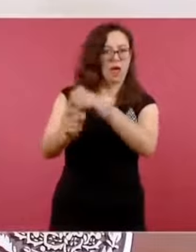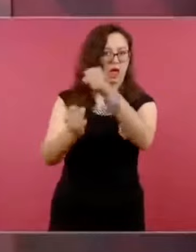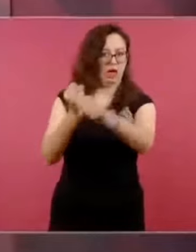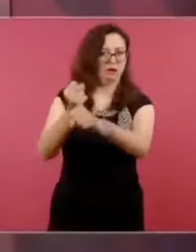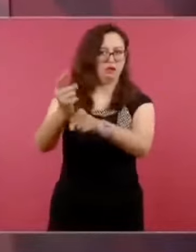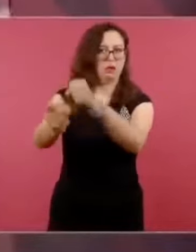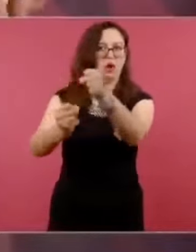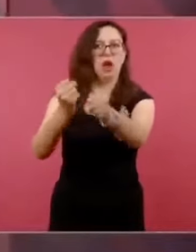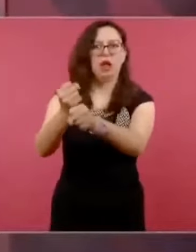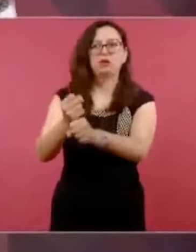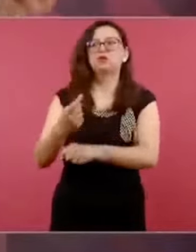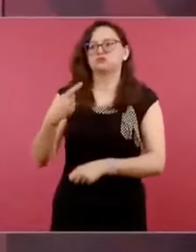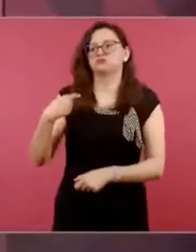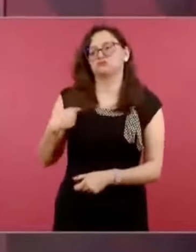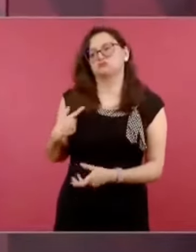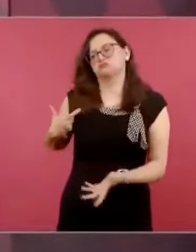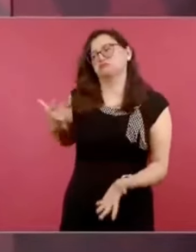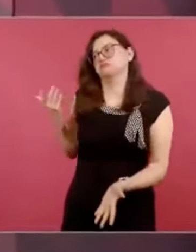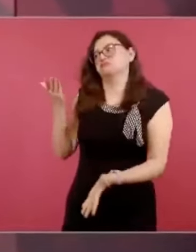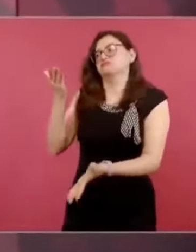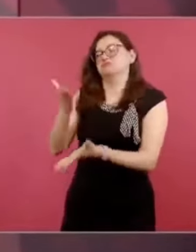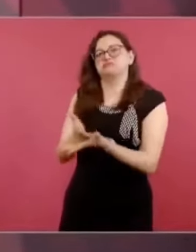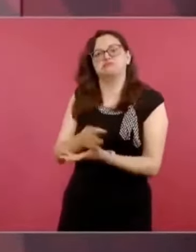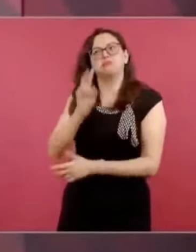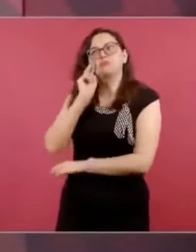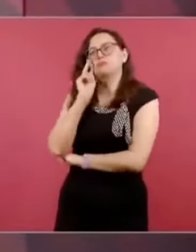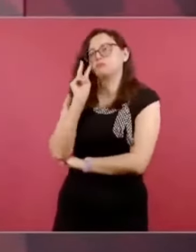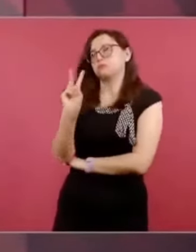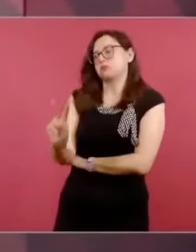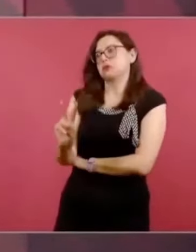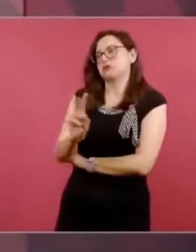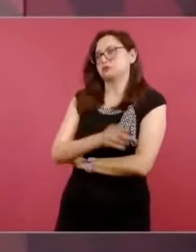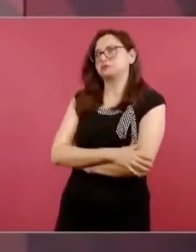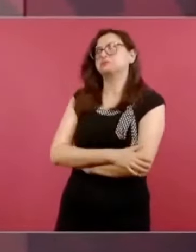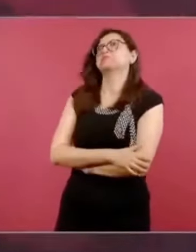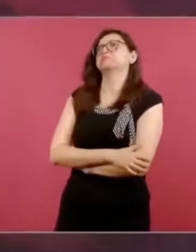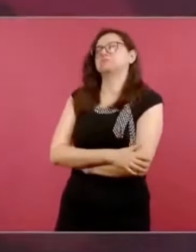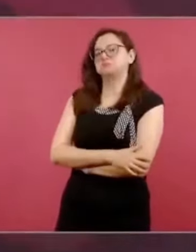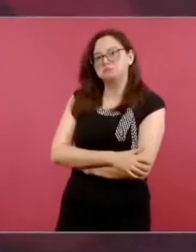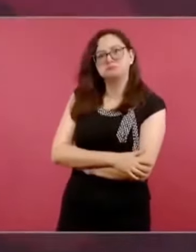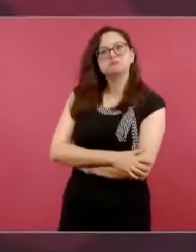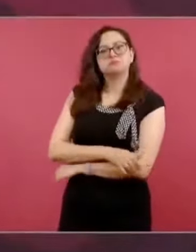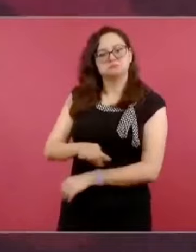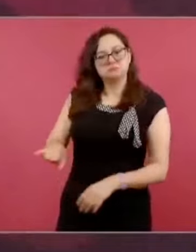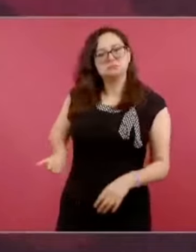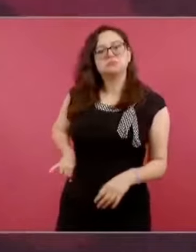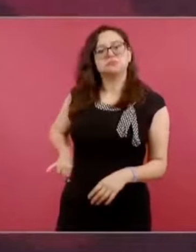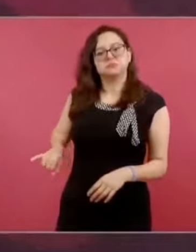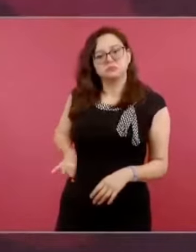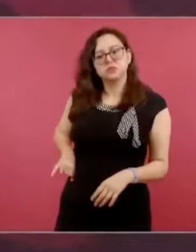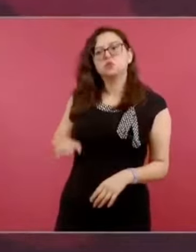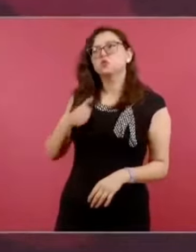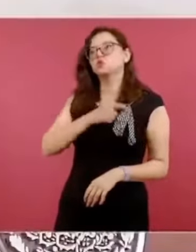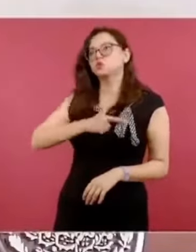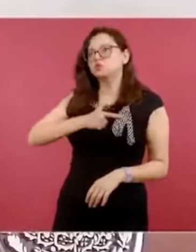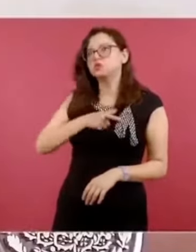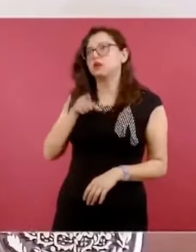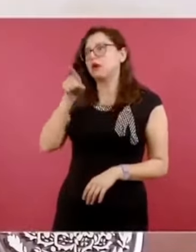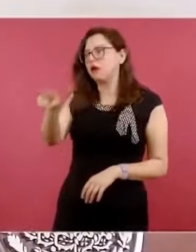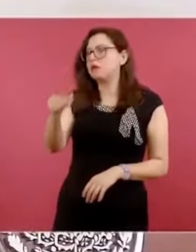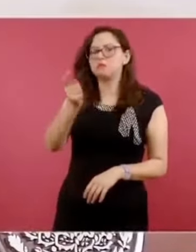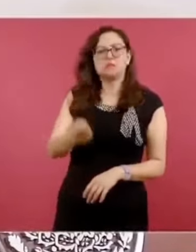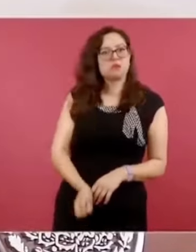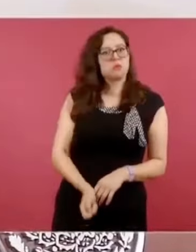que un presidente de la Suprema Corte hablara de combate a la corrupción